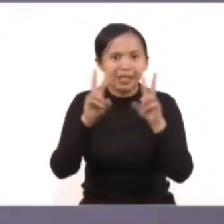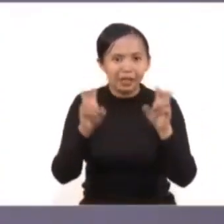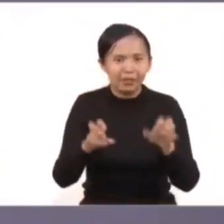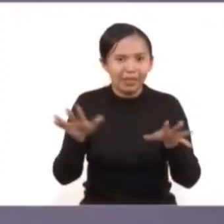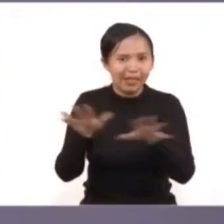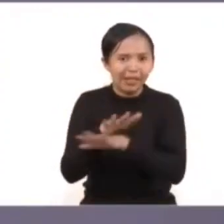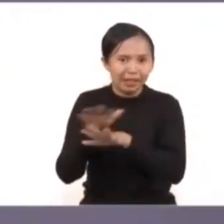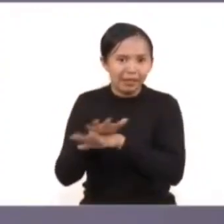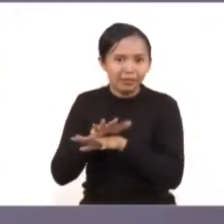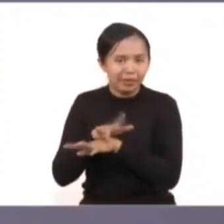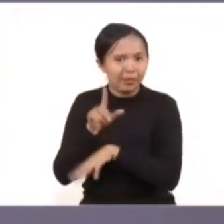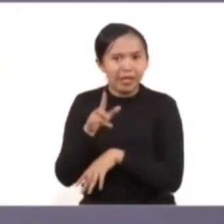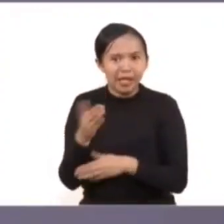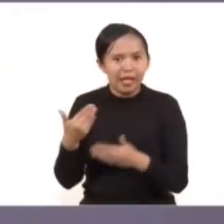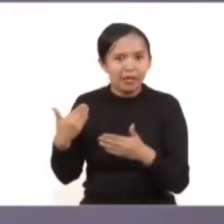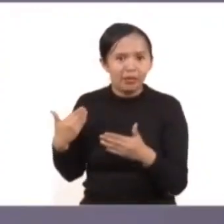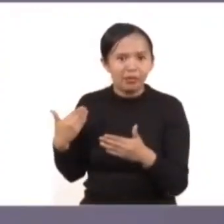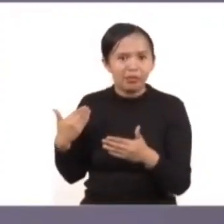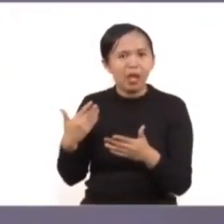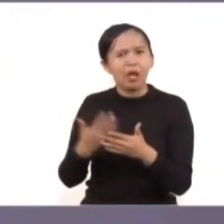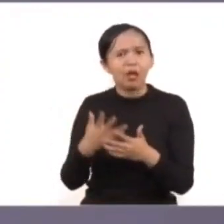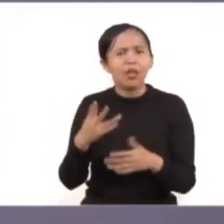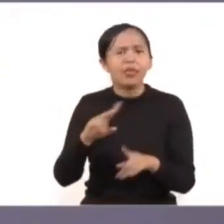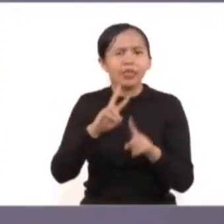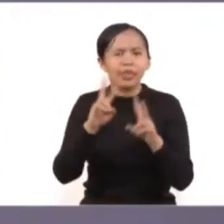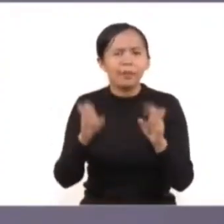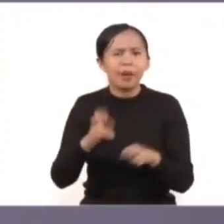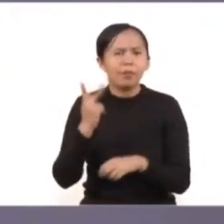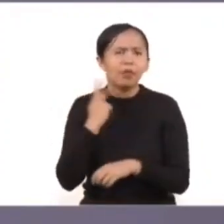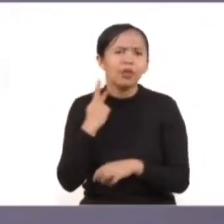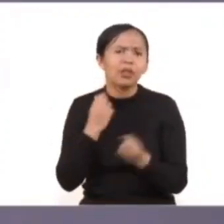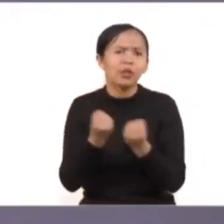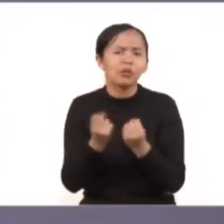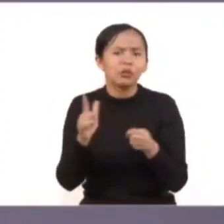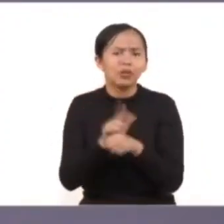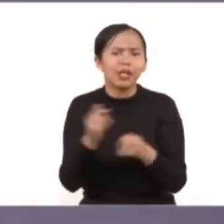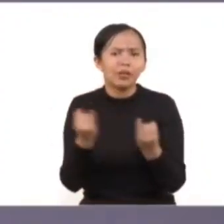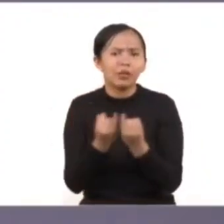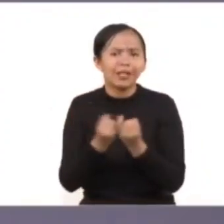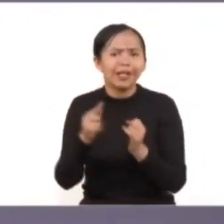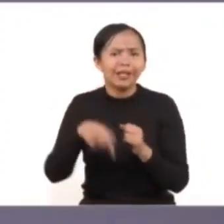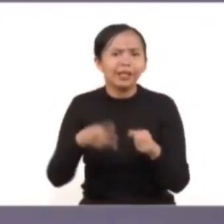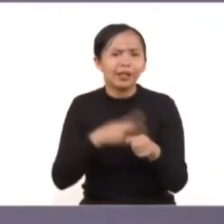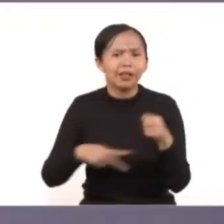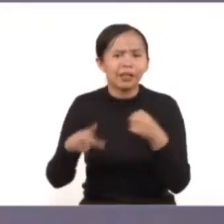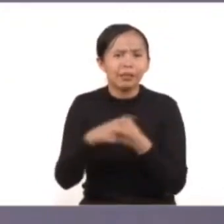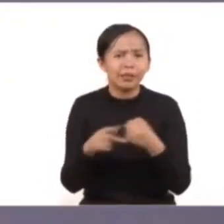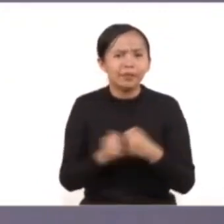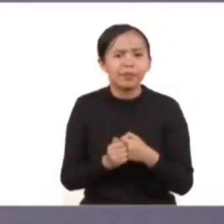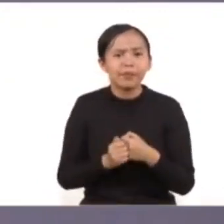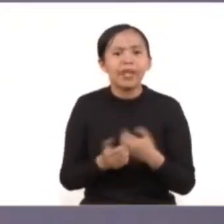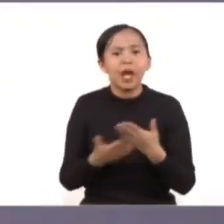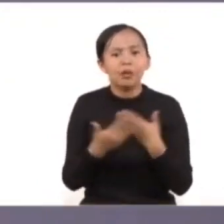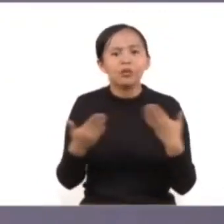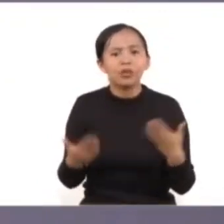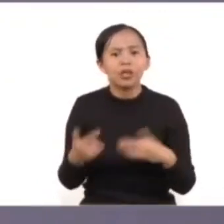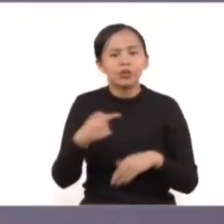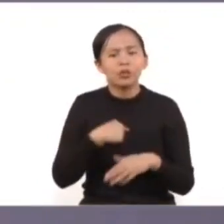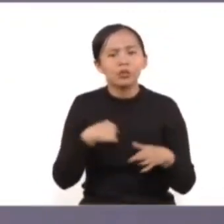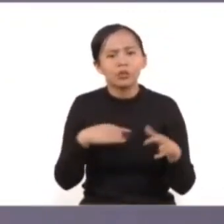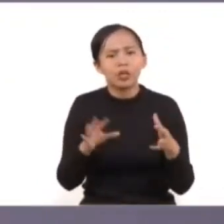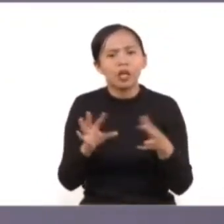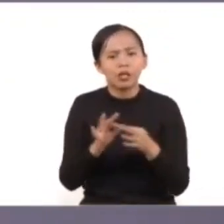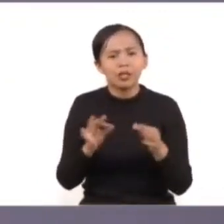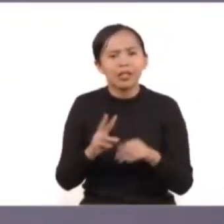este cambio que está ocurriendo de carácter político y social en la ciudad y en nuestro país. Y ahí ya entro en materia en lo que